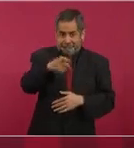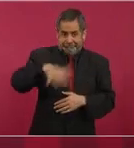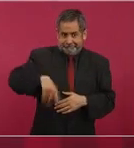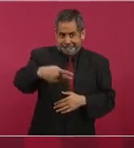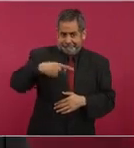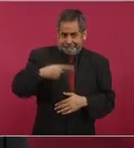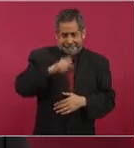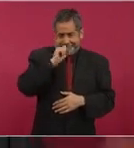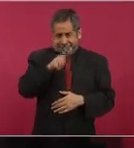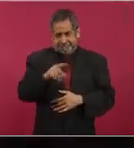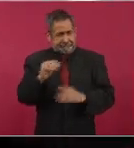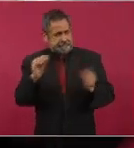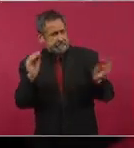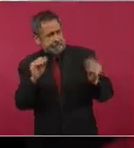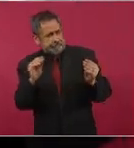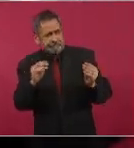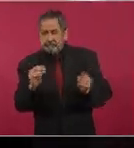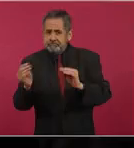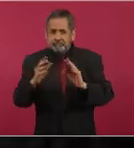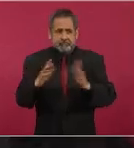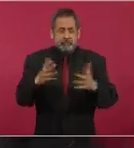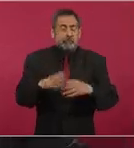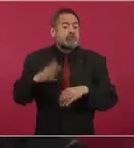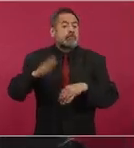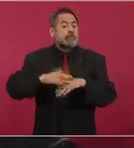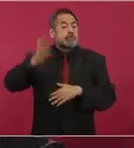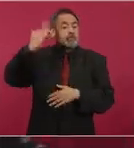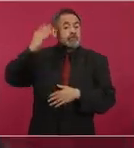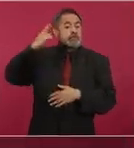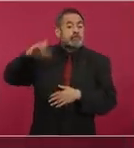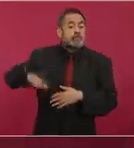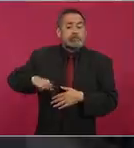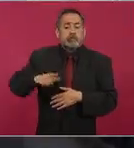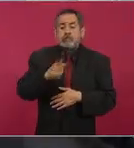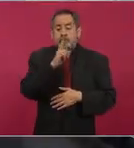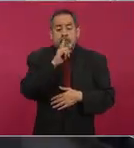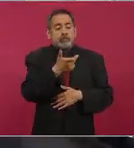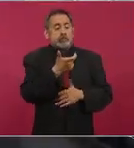porque maiciaban a todos.